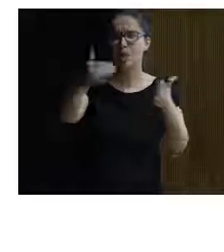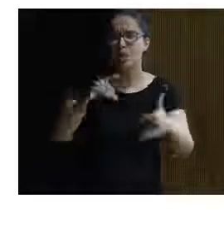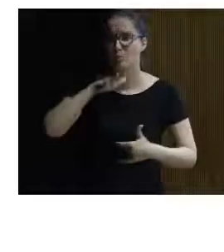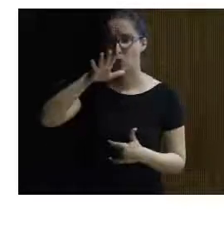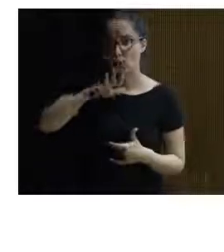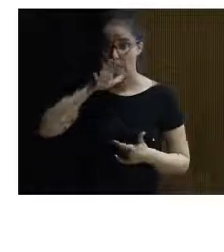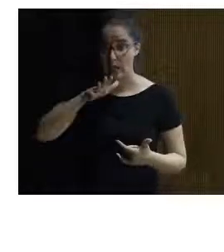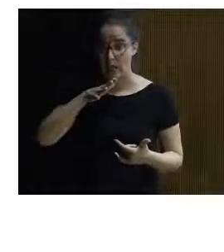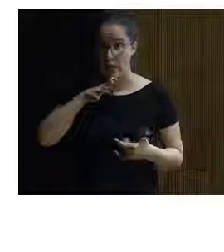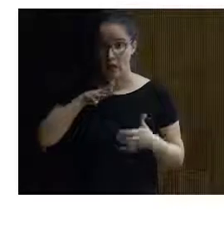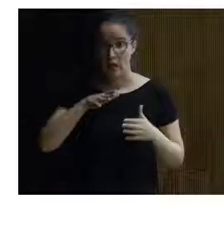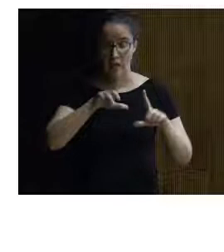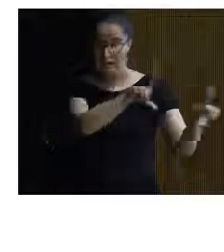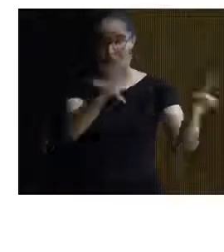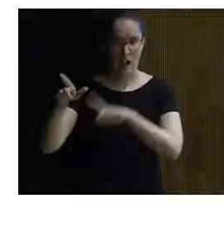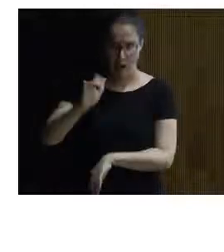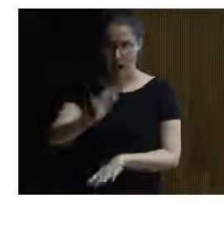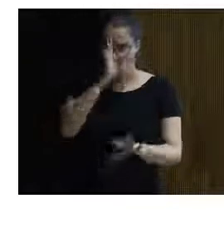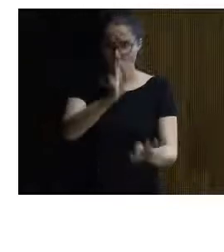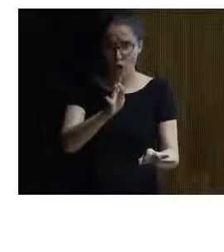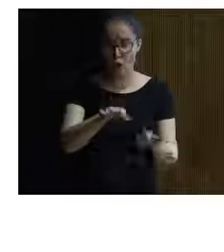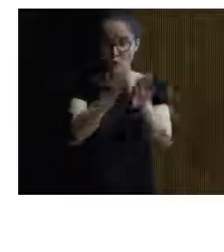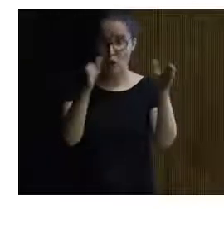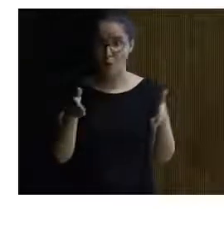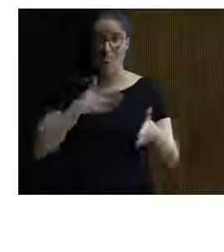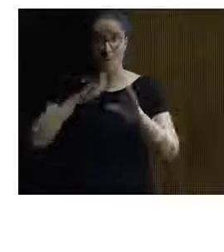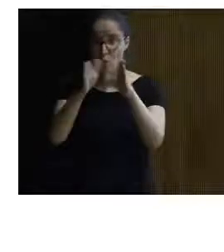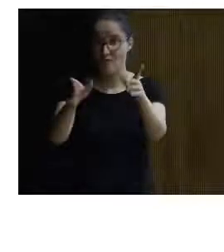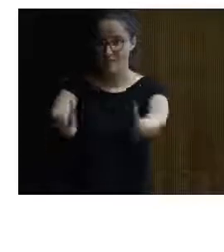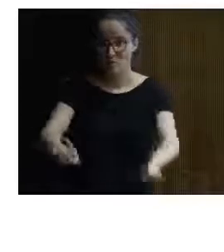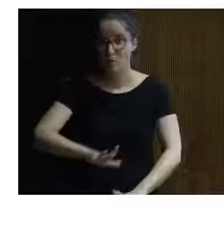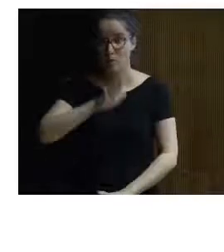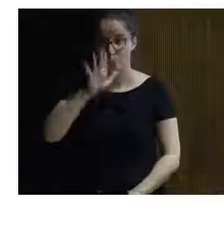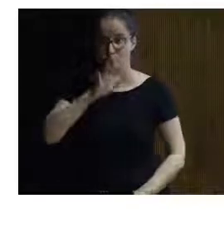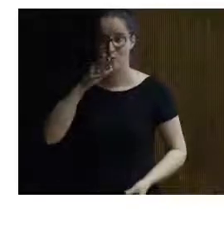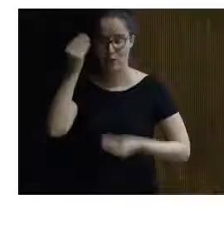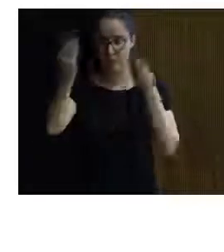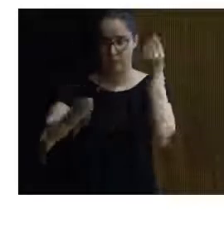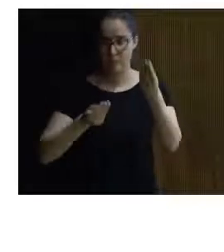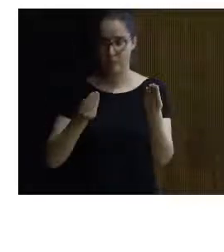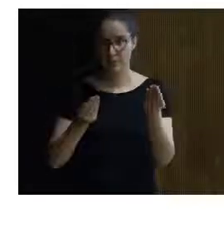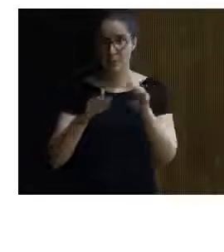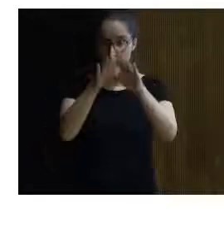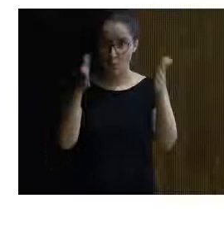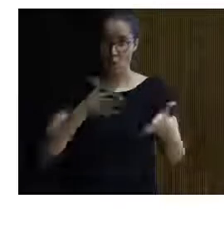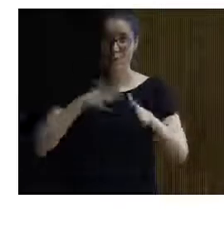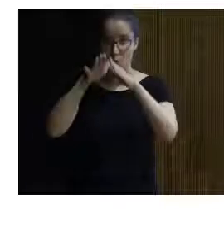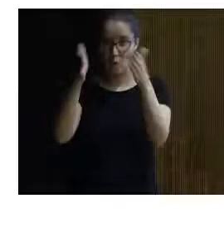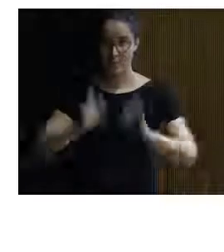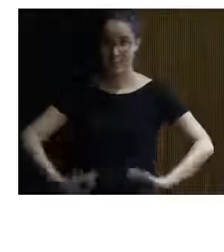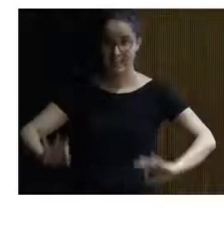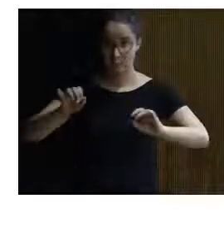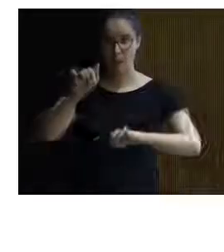en la cueva de cuevas está en la galería no puede faltar pero no en la cueva de cuevas bueno pues porque se deciden en la cueva de cuevas sobre todo